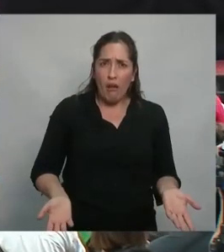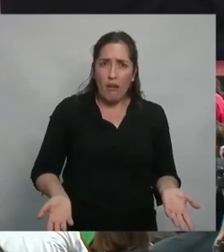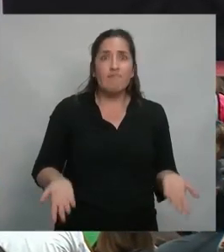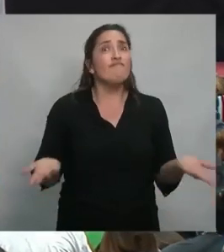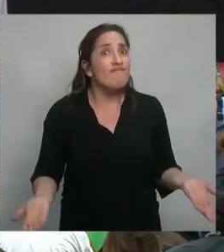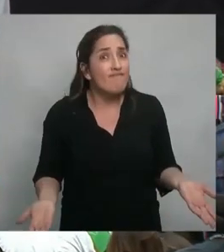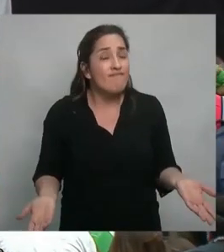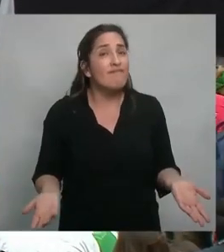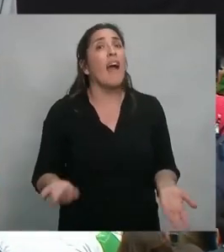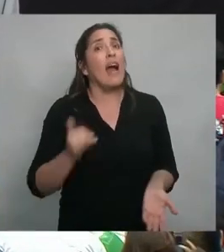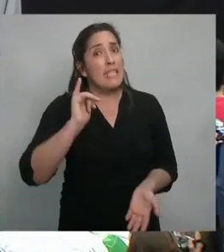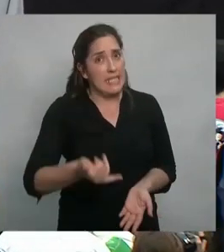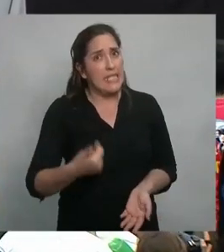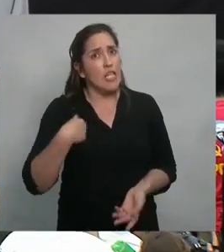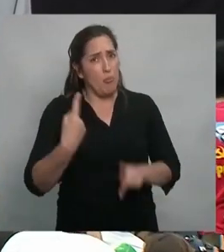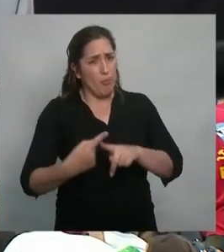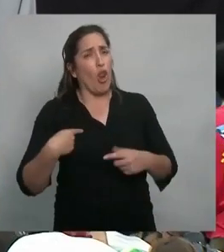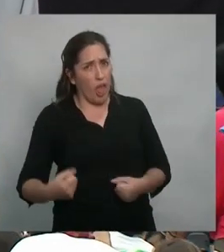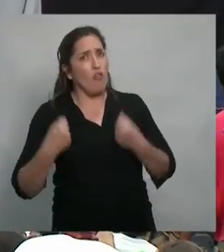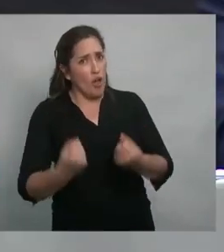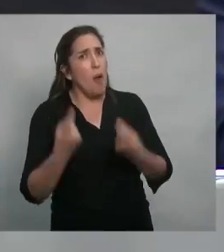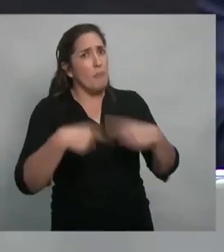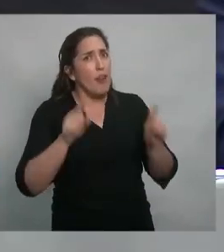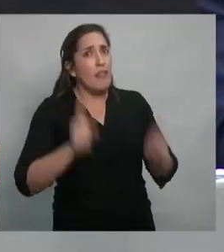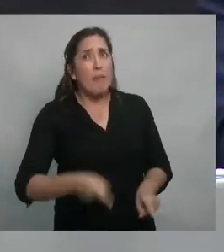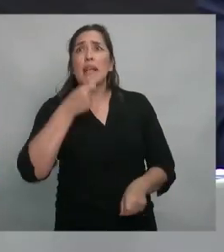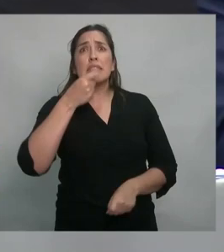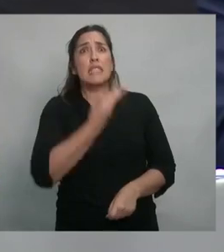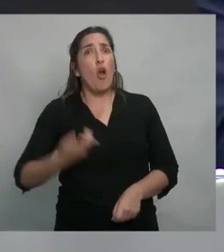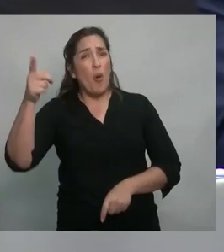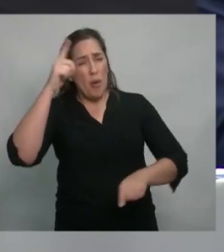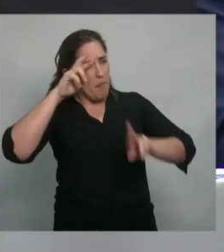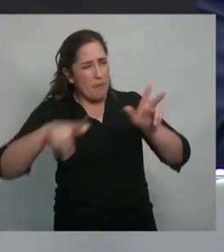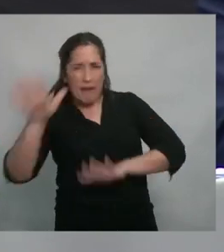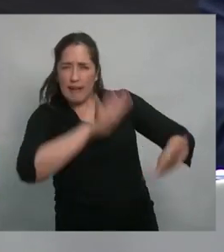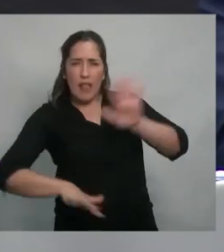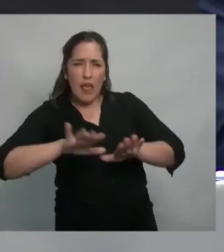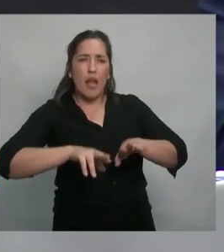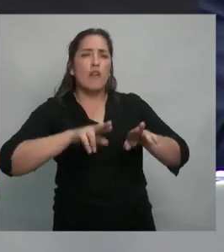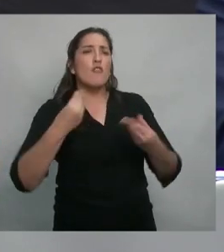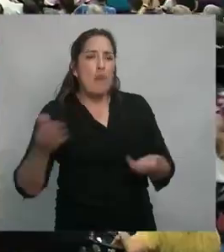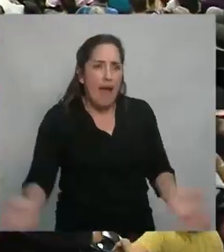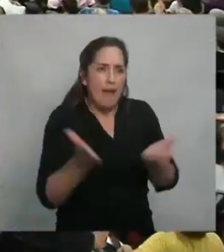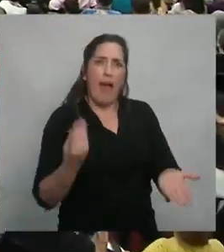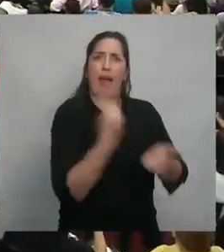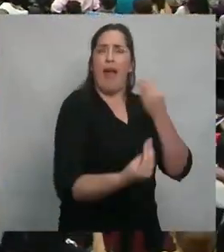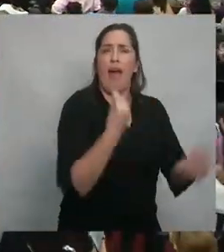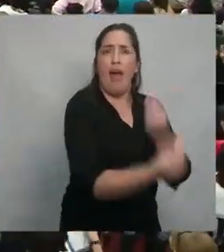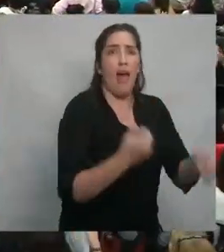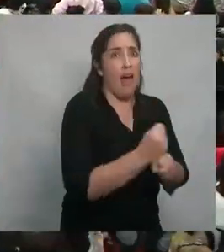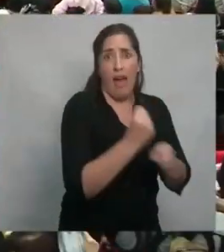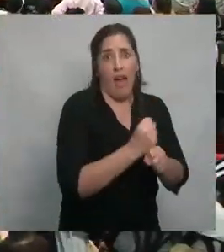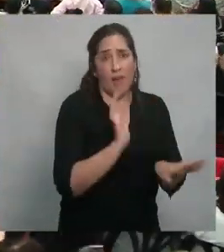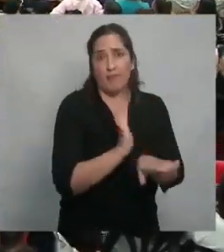una parte es mérito propio, pero la otra parte, si no tenés políticas públicas, quedás colgado del pincel. Esto